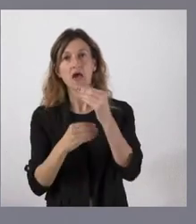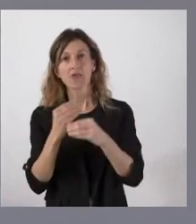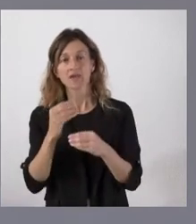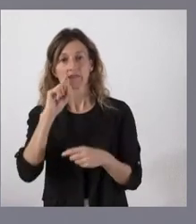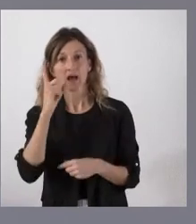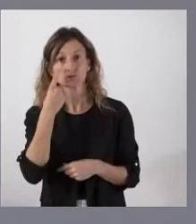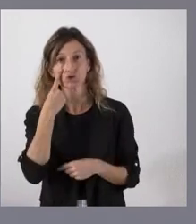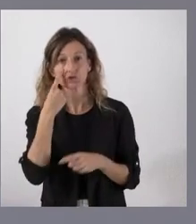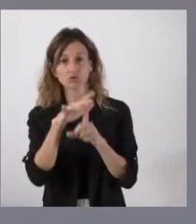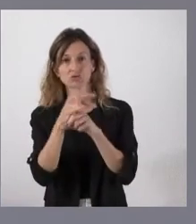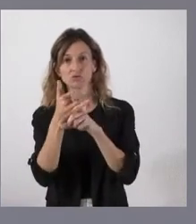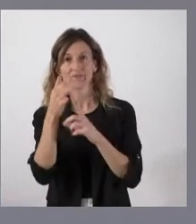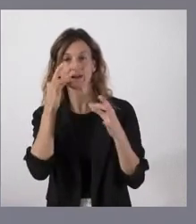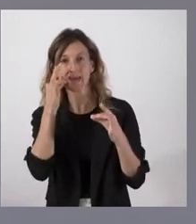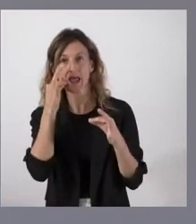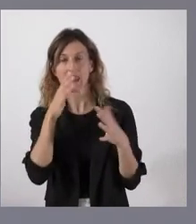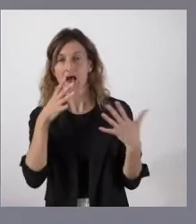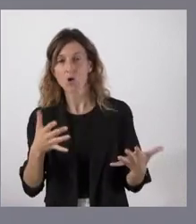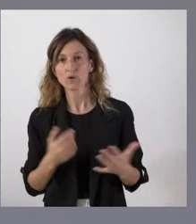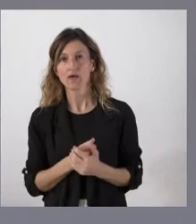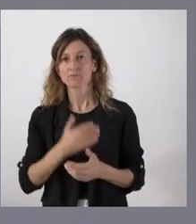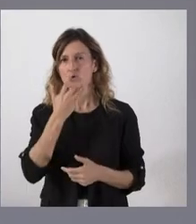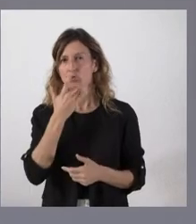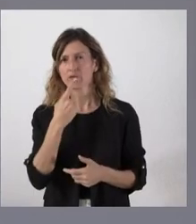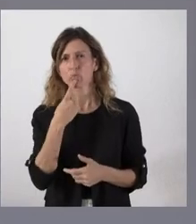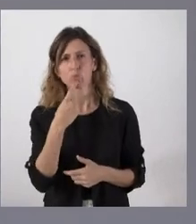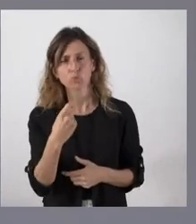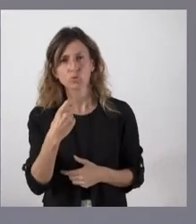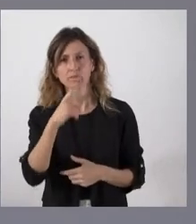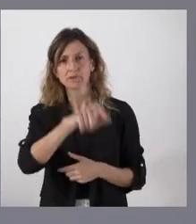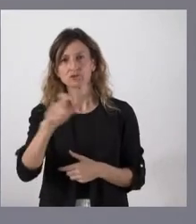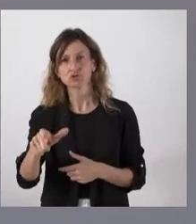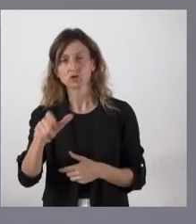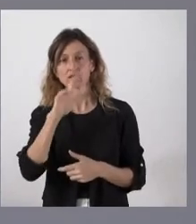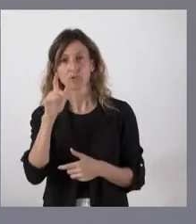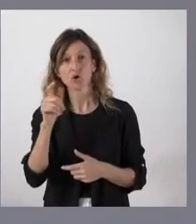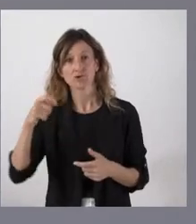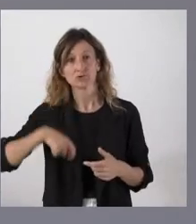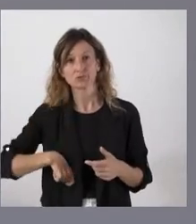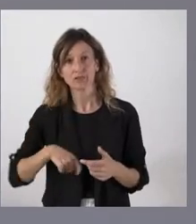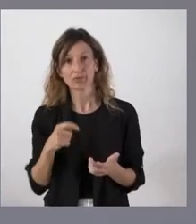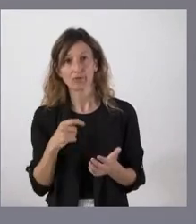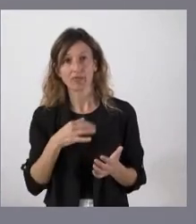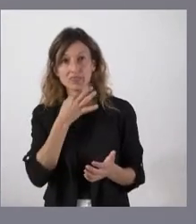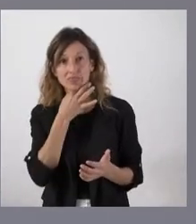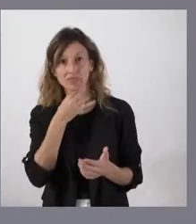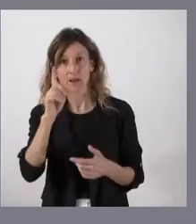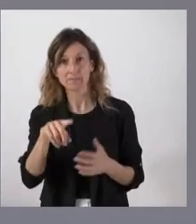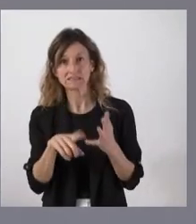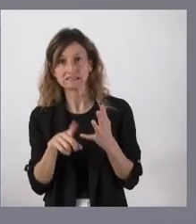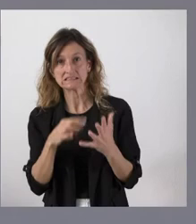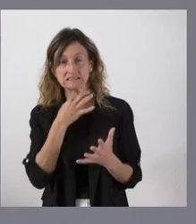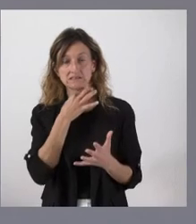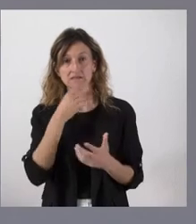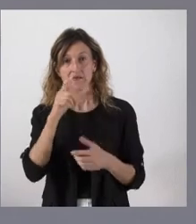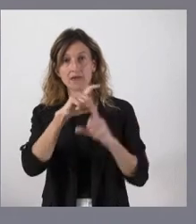diagnóstico de la situación que estamos atravesando, conocer muy bien la dificultad de muchas personas que tienen problemas para llegar a fin de mes, saber muy bien que muchas empresas